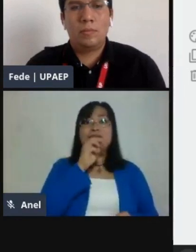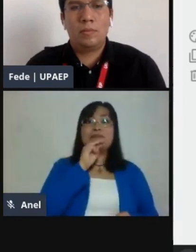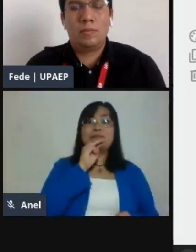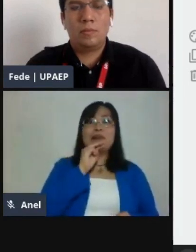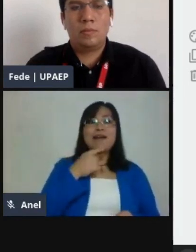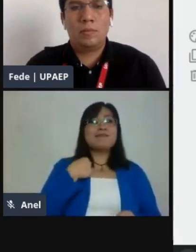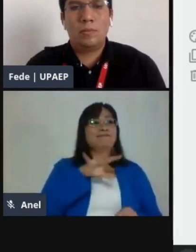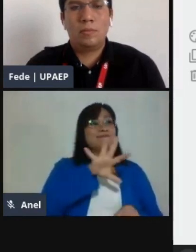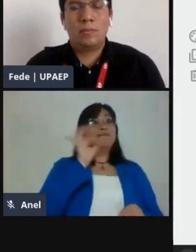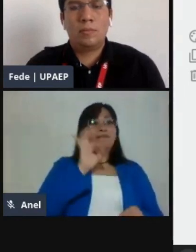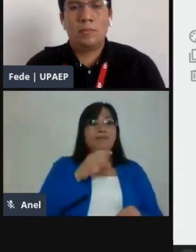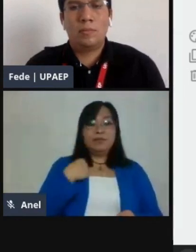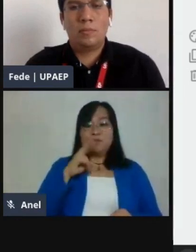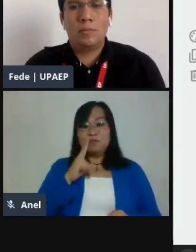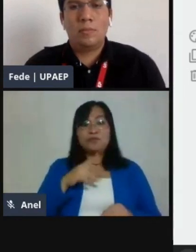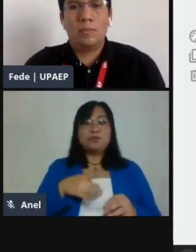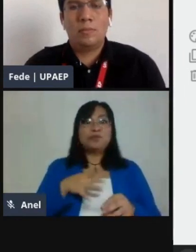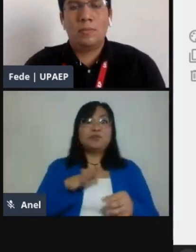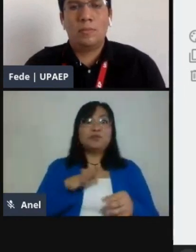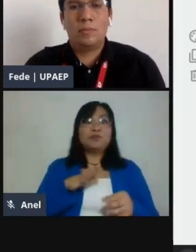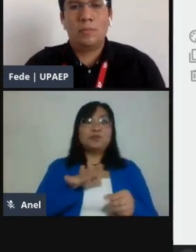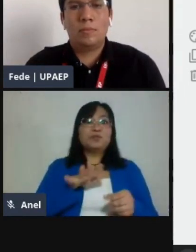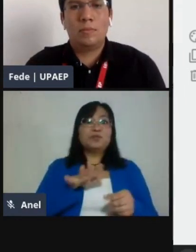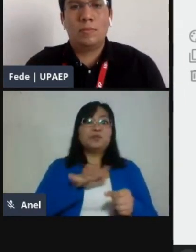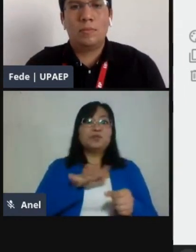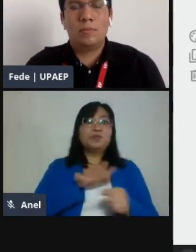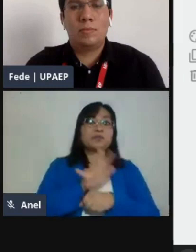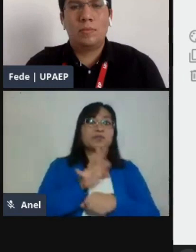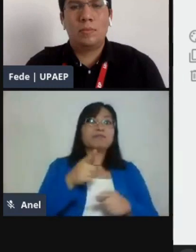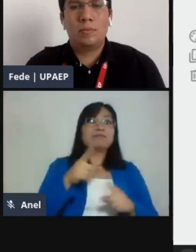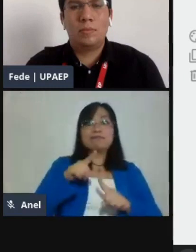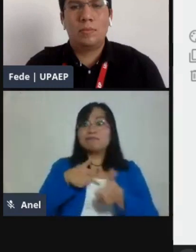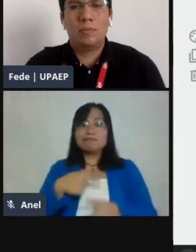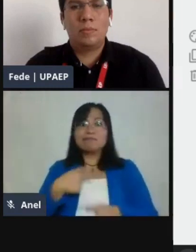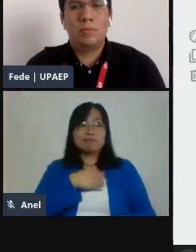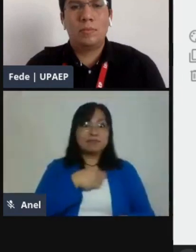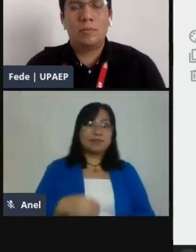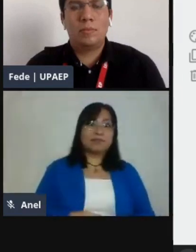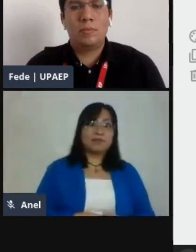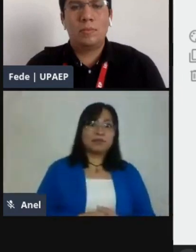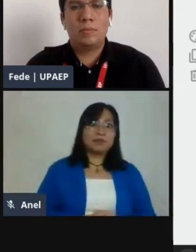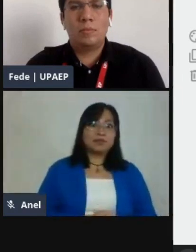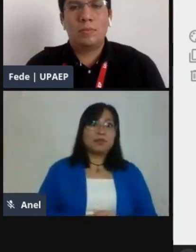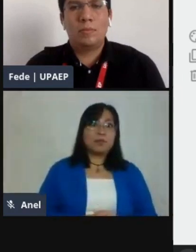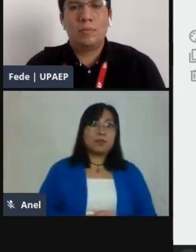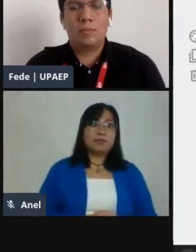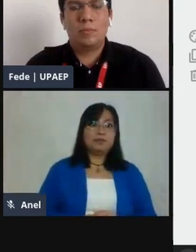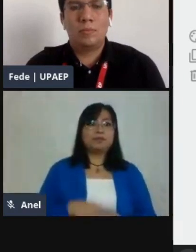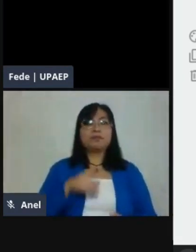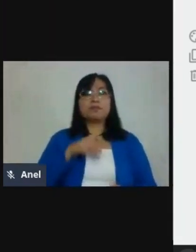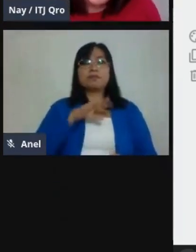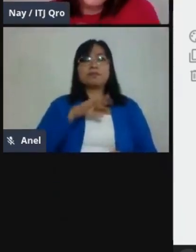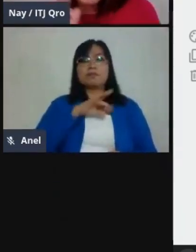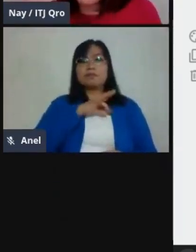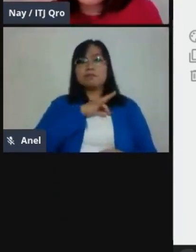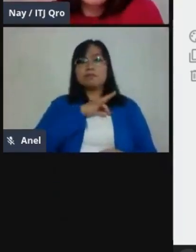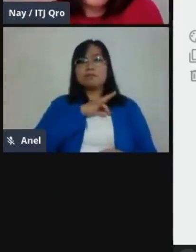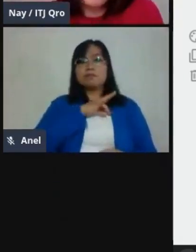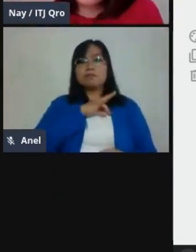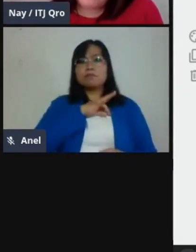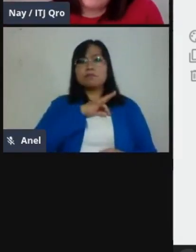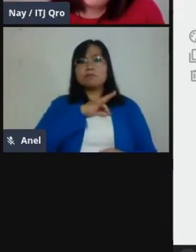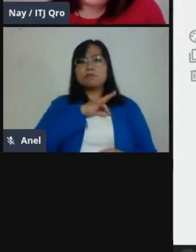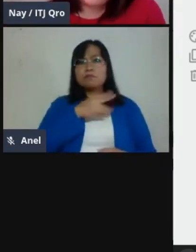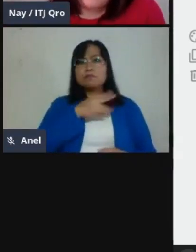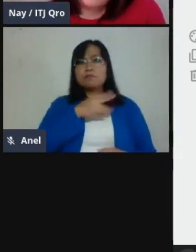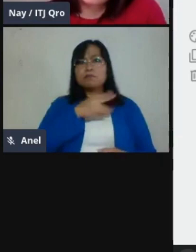de sitios de Google es que van a poder abrir este sitio desde cualquier dispositivo. Un celular, una tableta, una computadora,